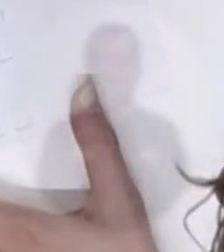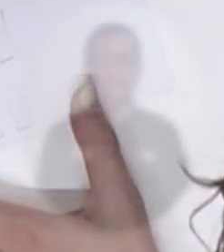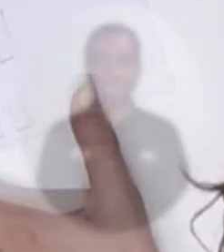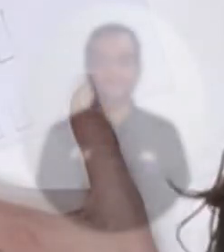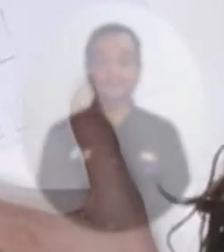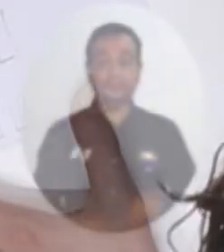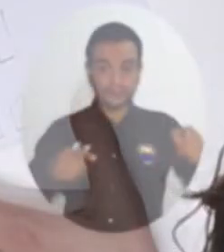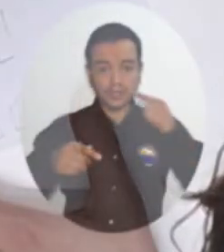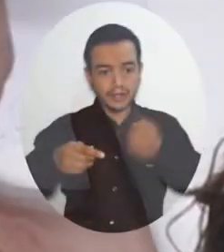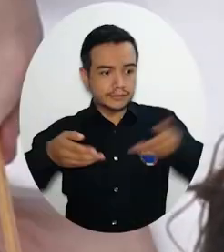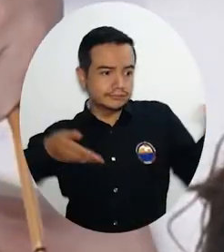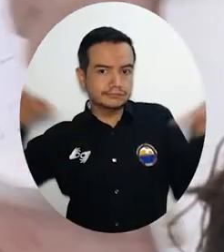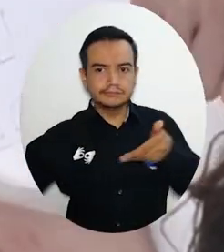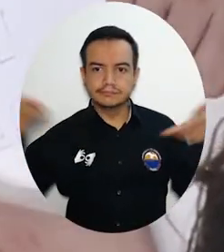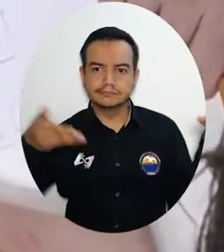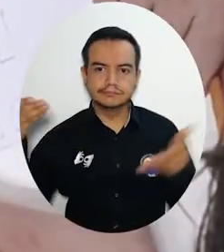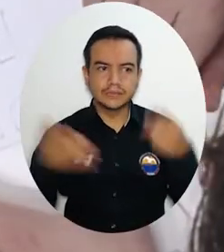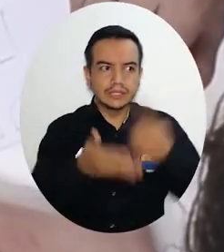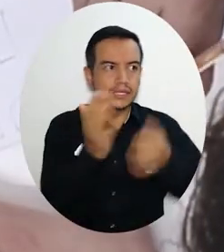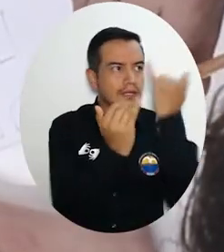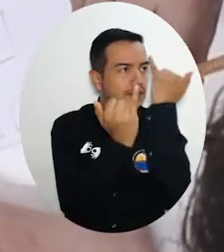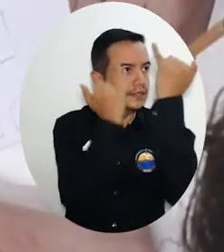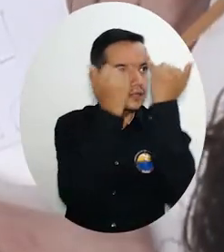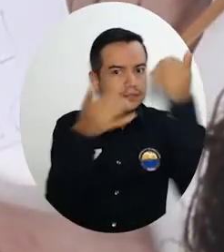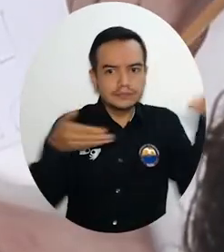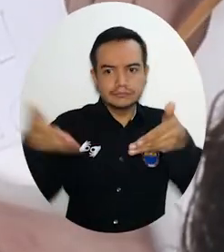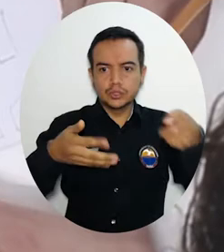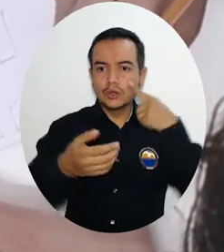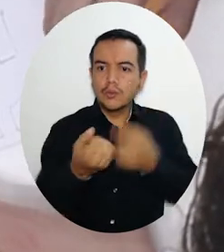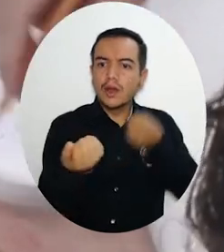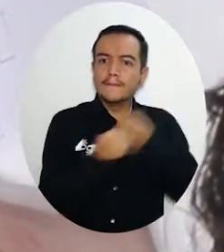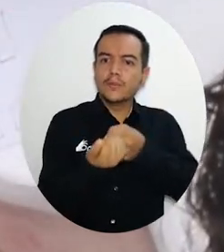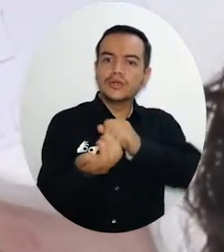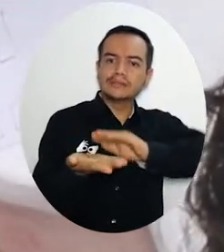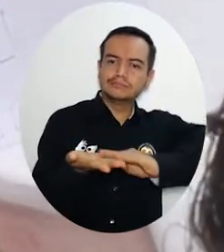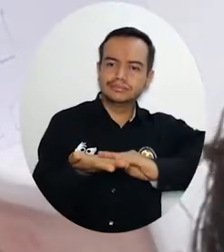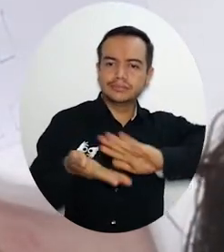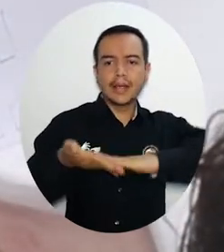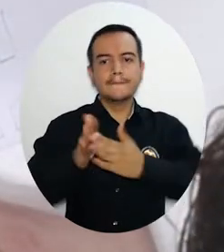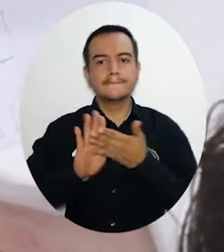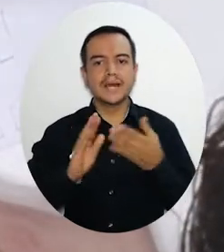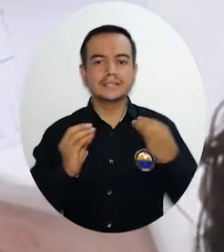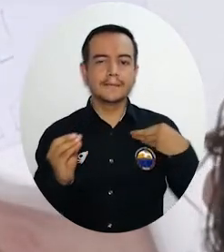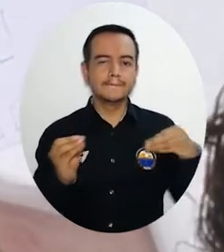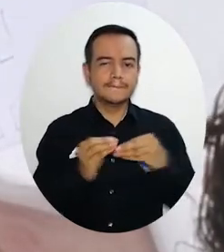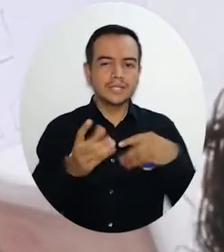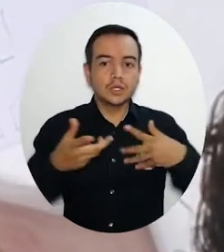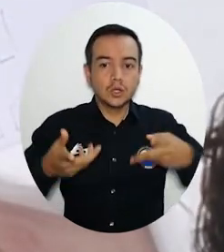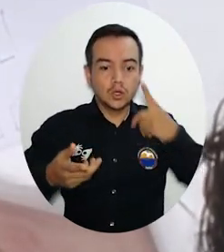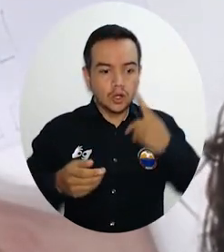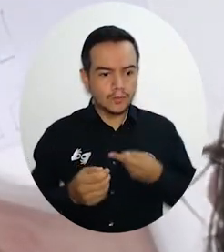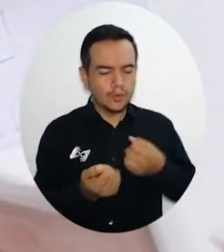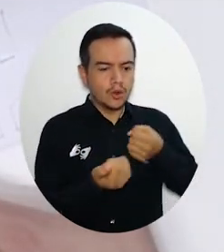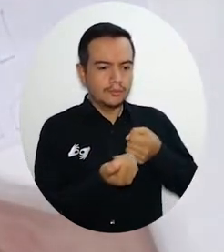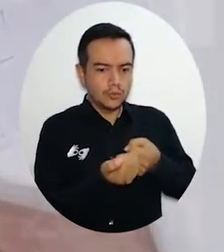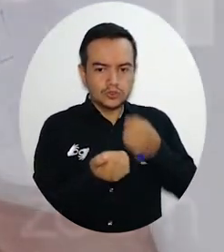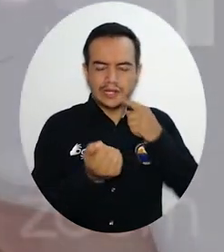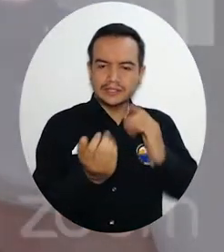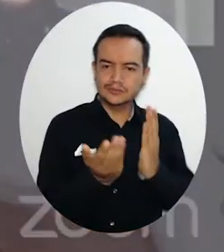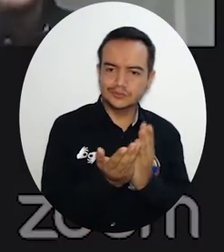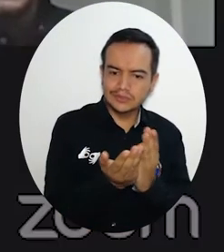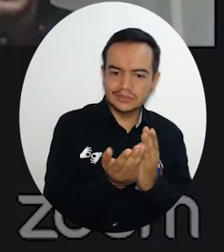En la conversación surgieron diversas ideas por la paz del país alrededor del mejoramiento de la educación, la justicia, los mecanismos de